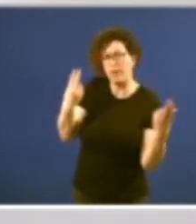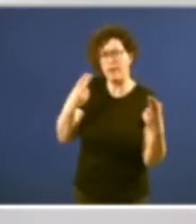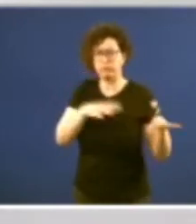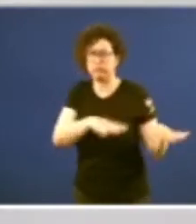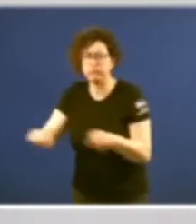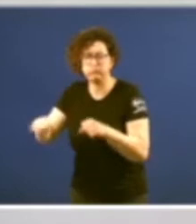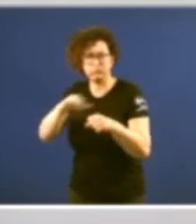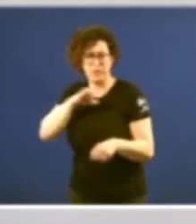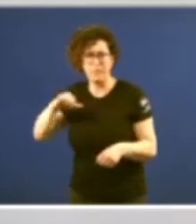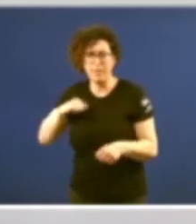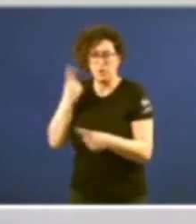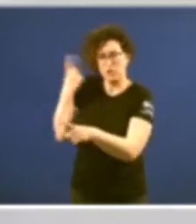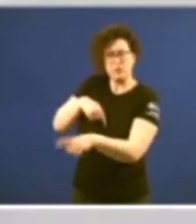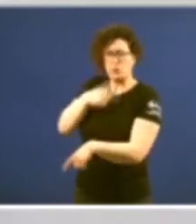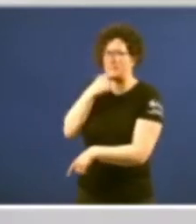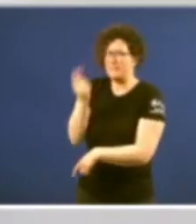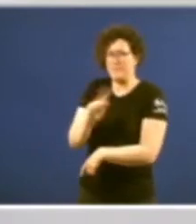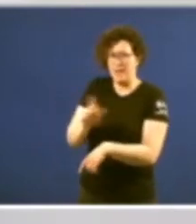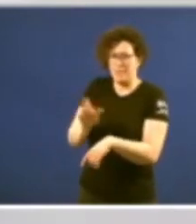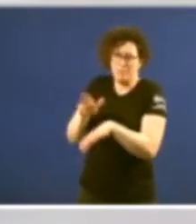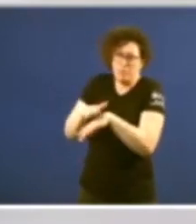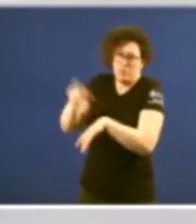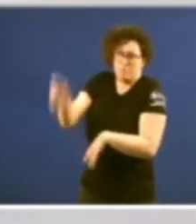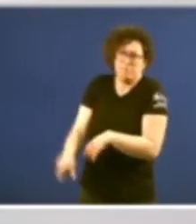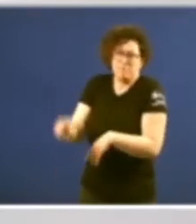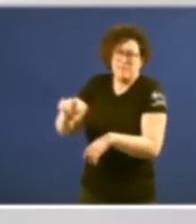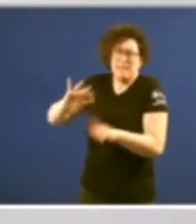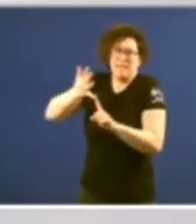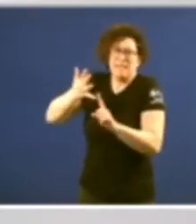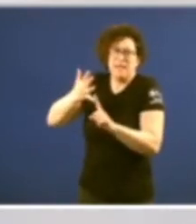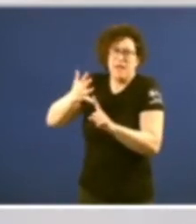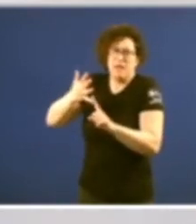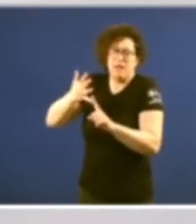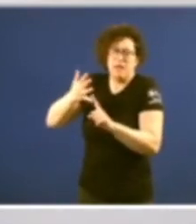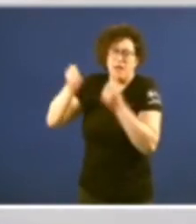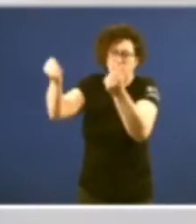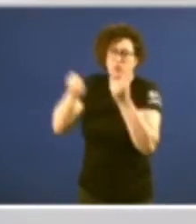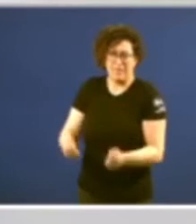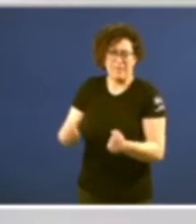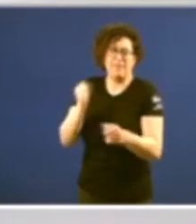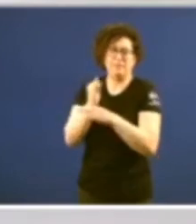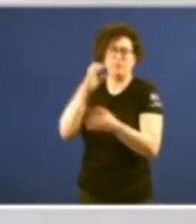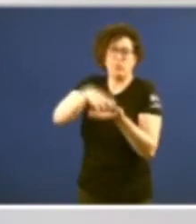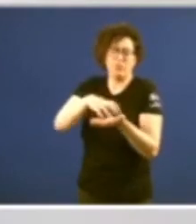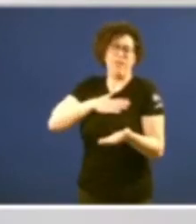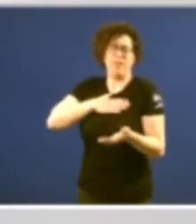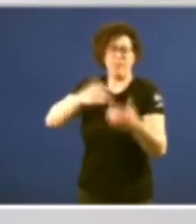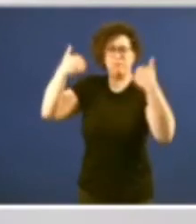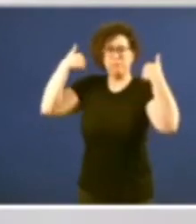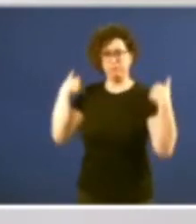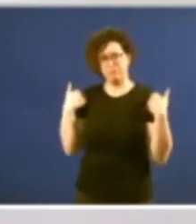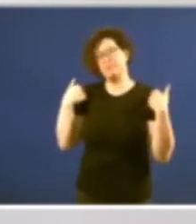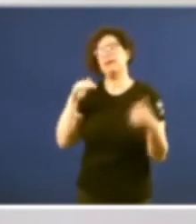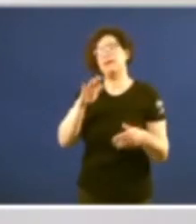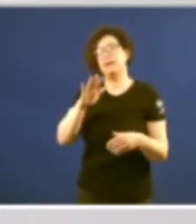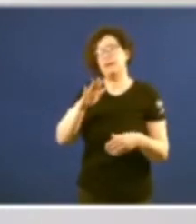tarea nada fácil para que ostenta a quinta autoridade institucional do Estado. Agradecemos